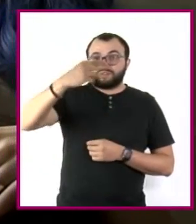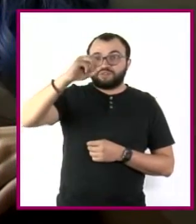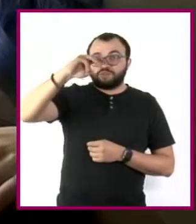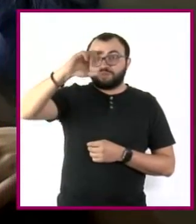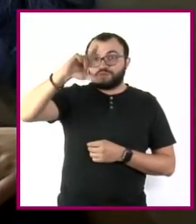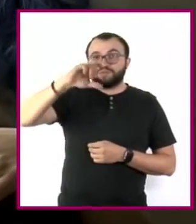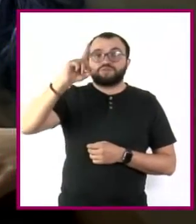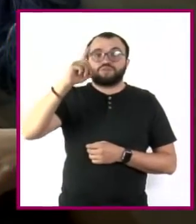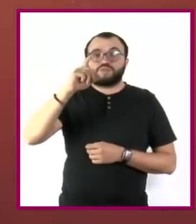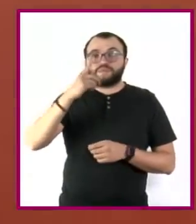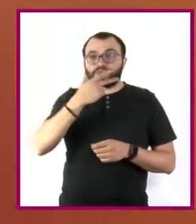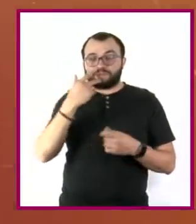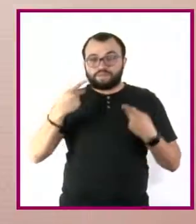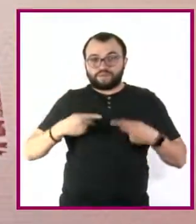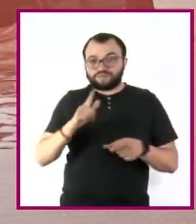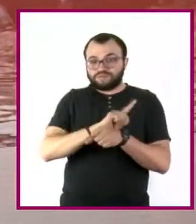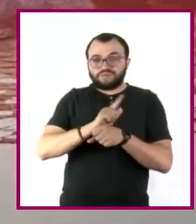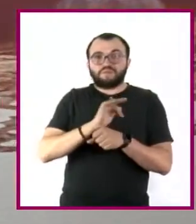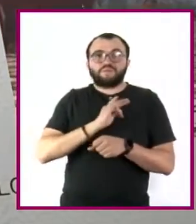castigada con la muerte.